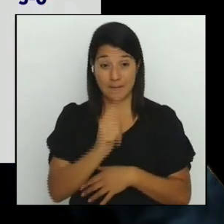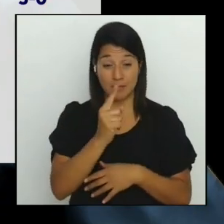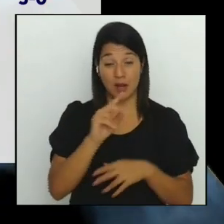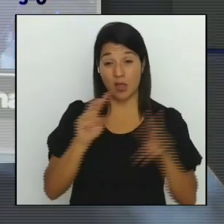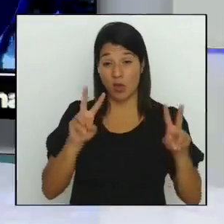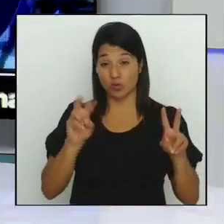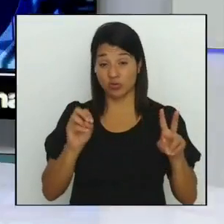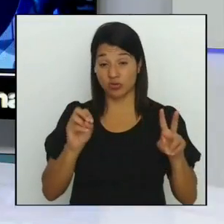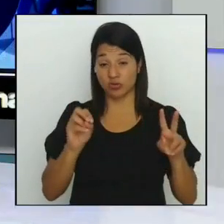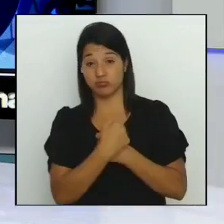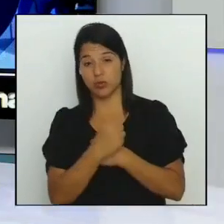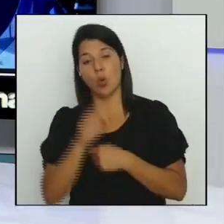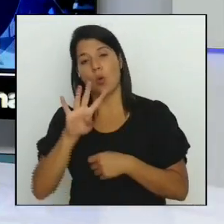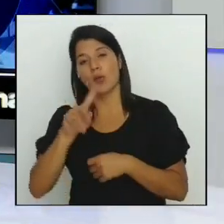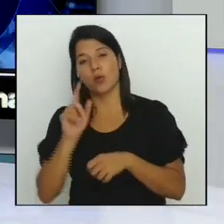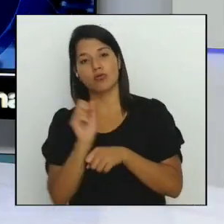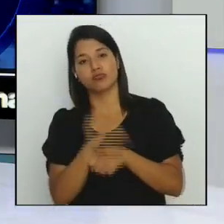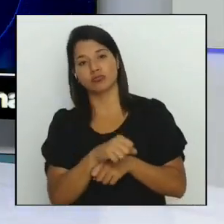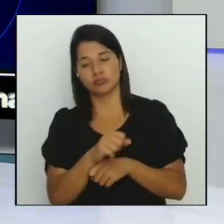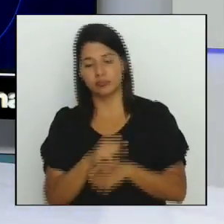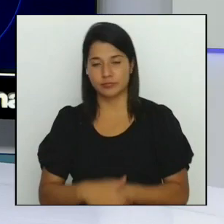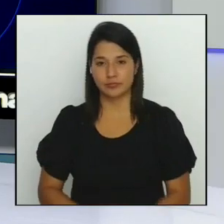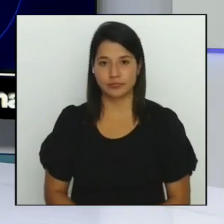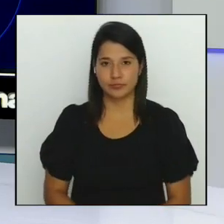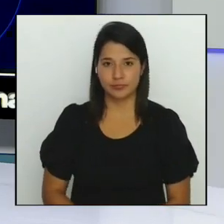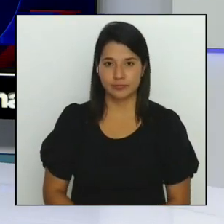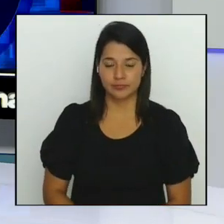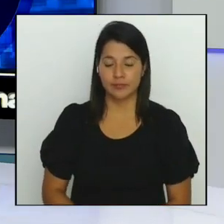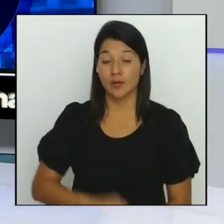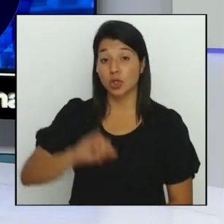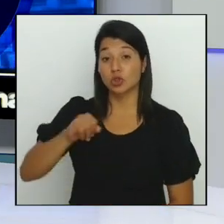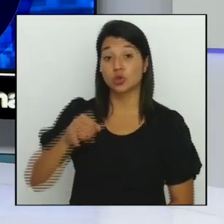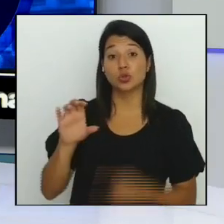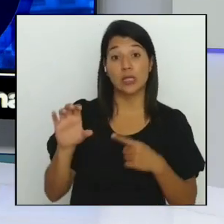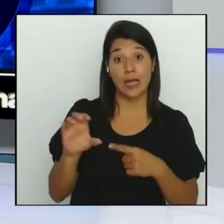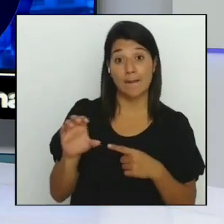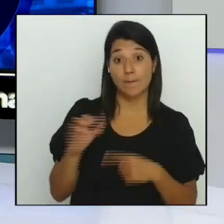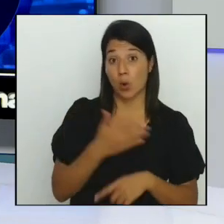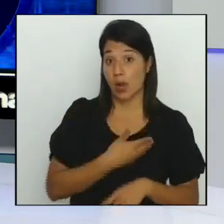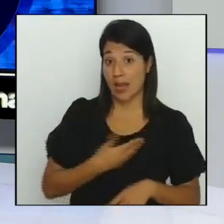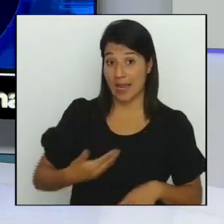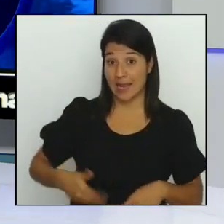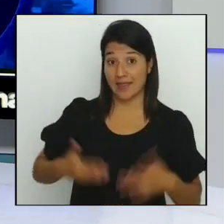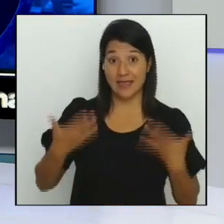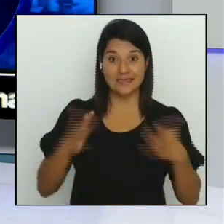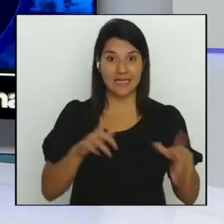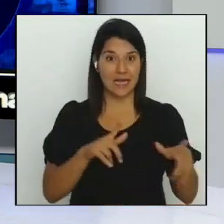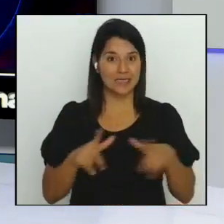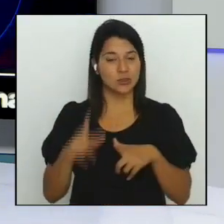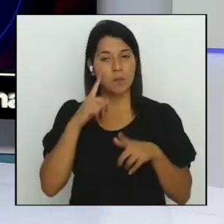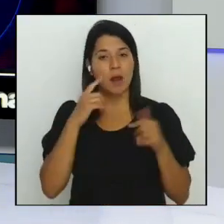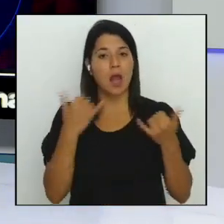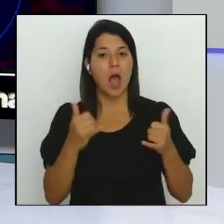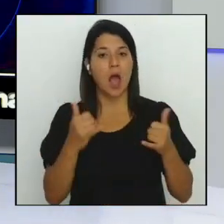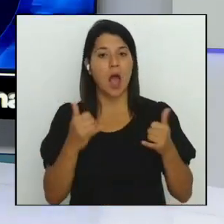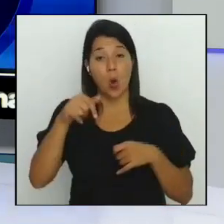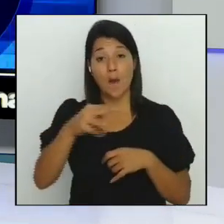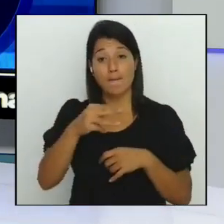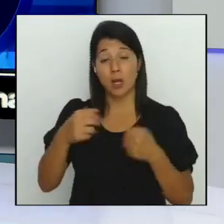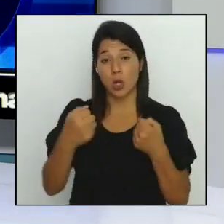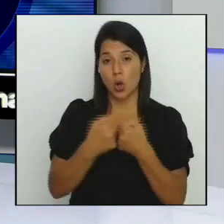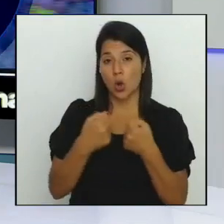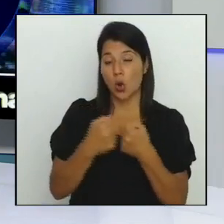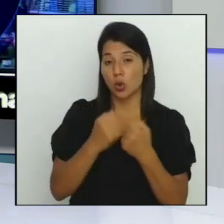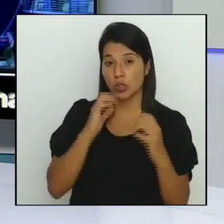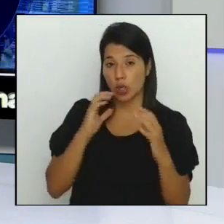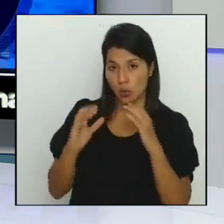vuelta Justin Campos y el Herediano están listos para el duelo de este miércoles ante comunicaciones los florences solo tienen